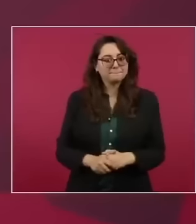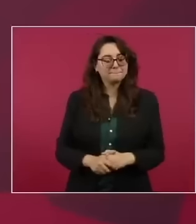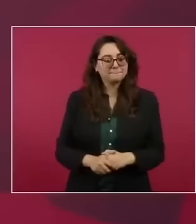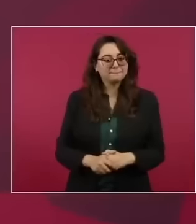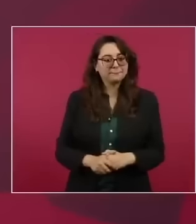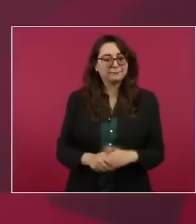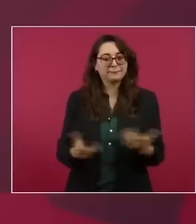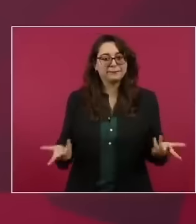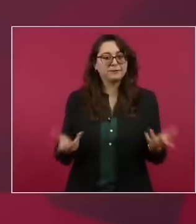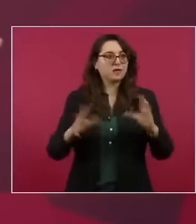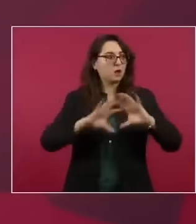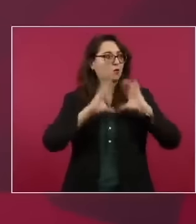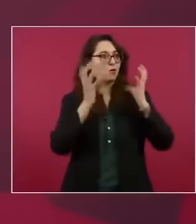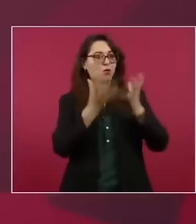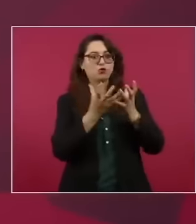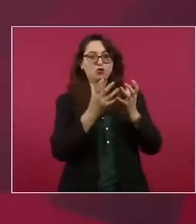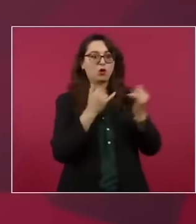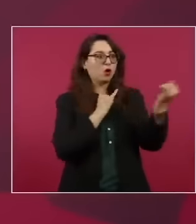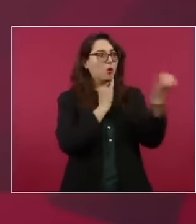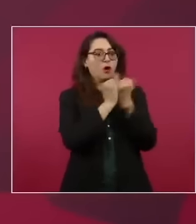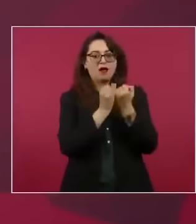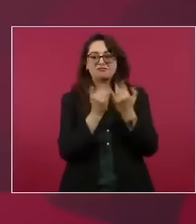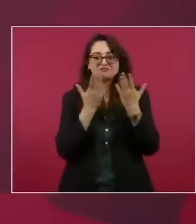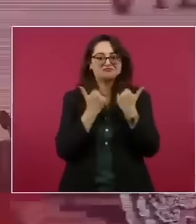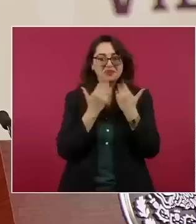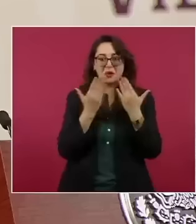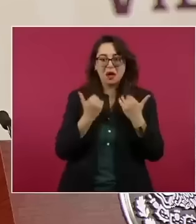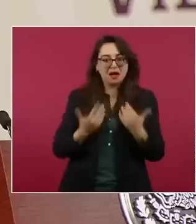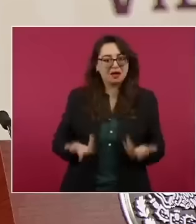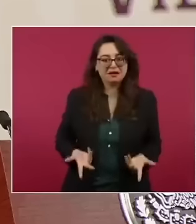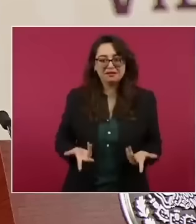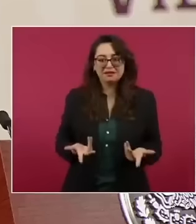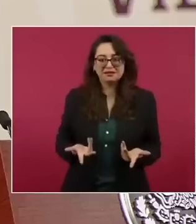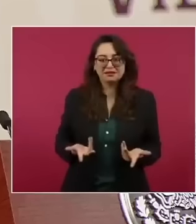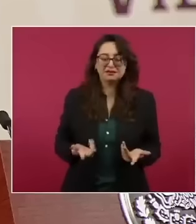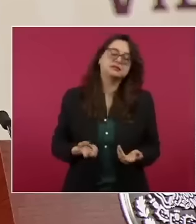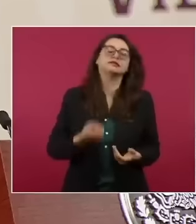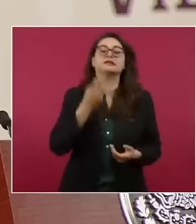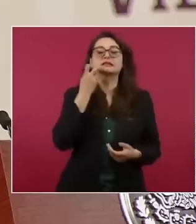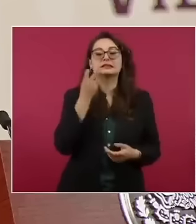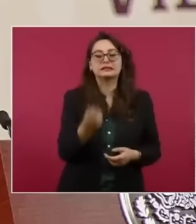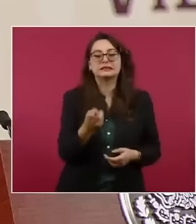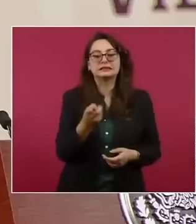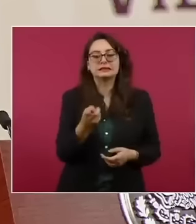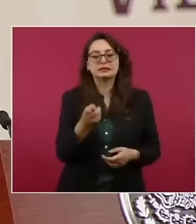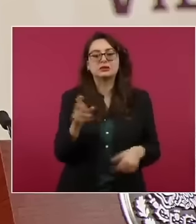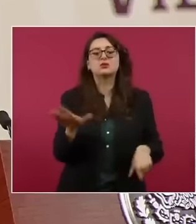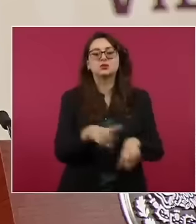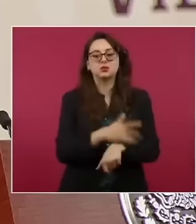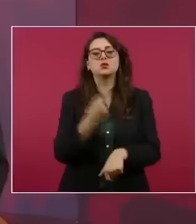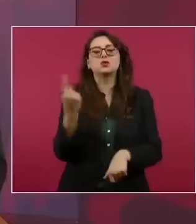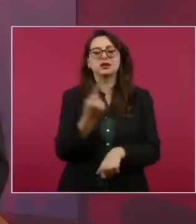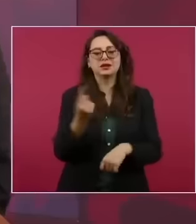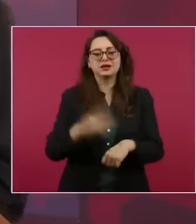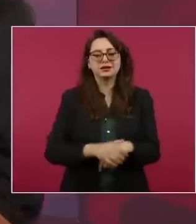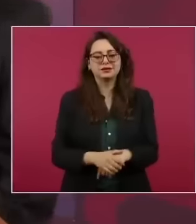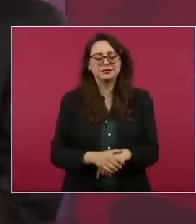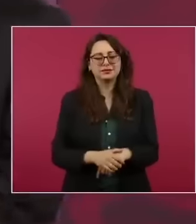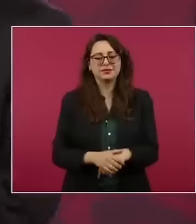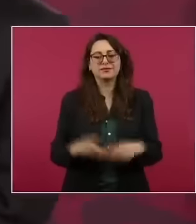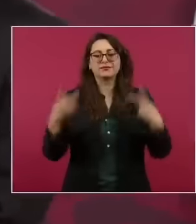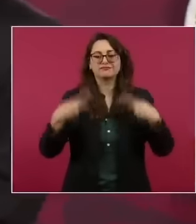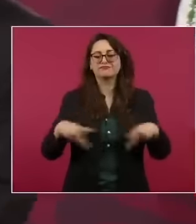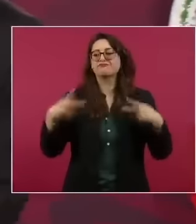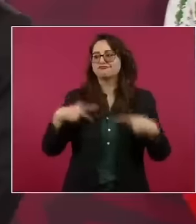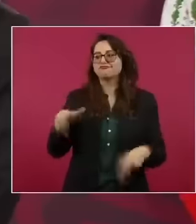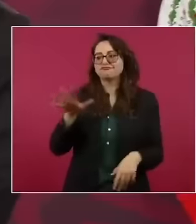No hay una obra así en el mundo y esto es por la participación, el